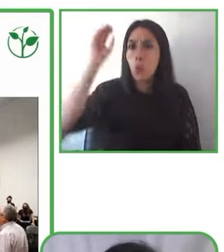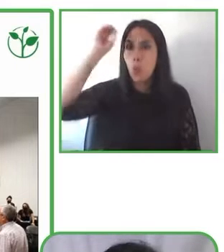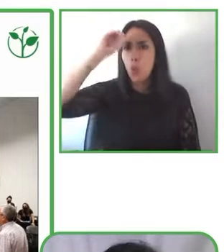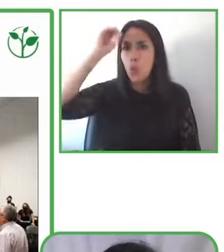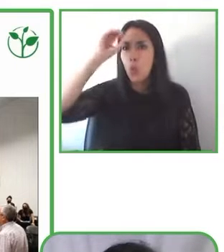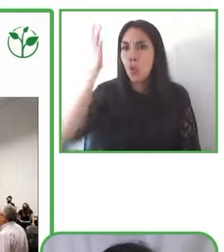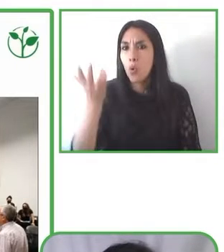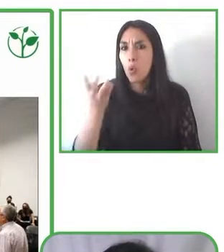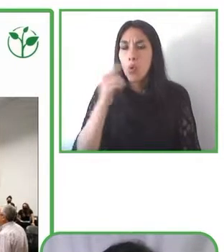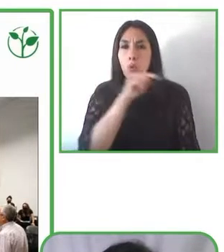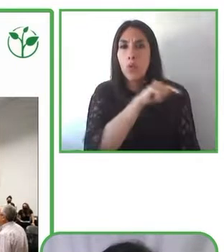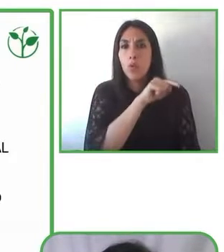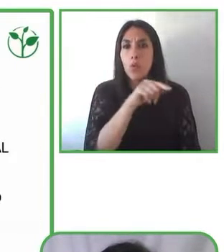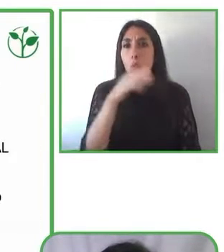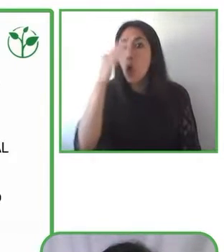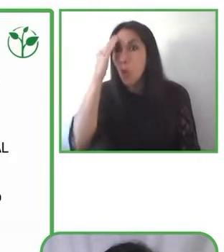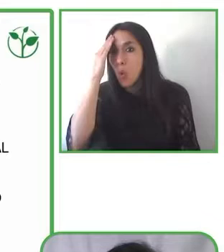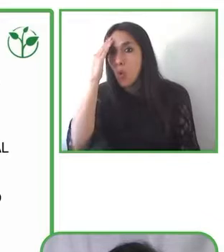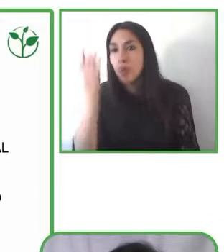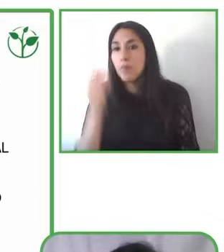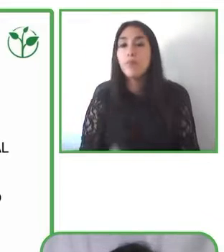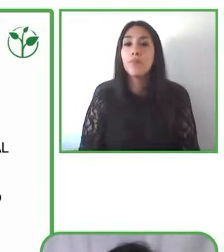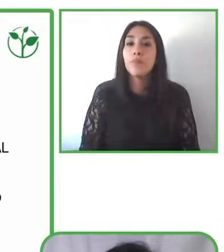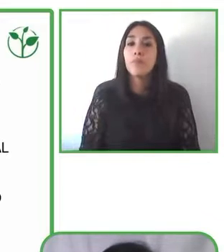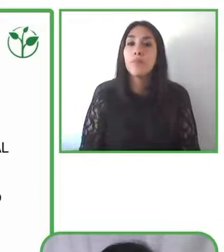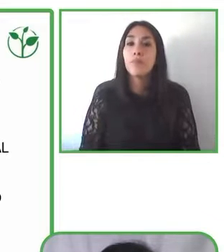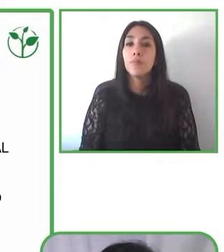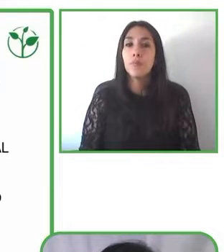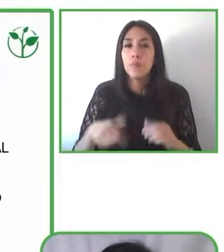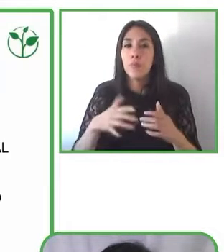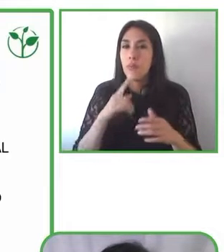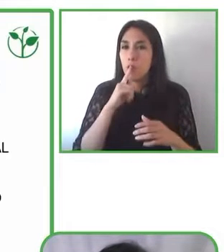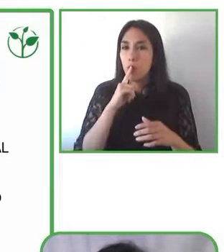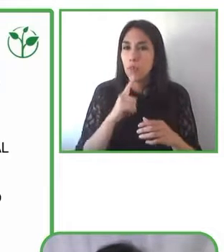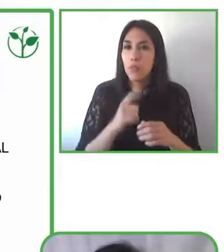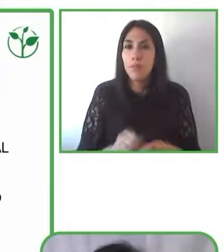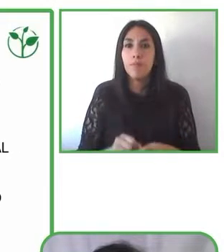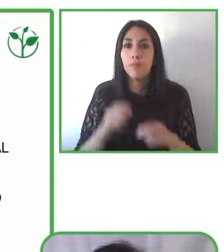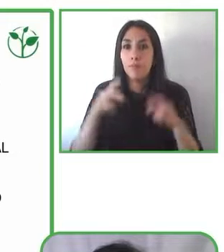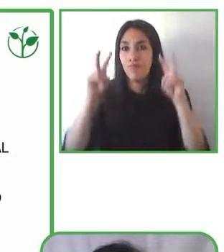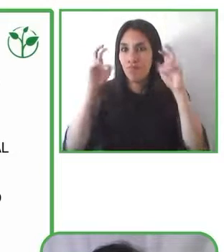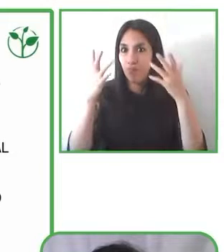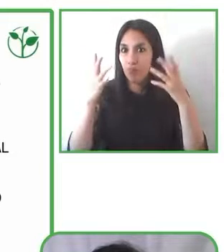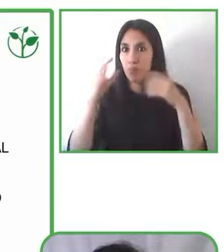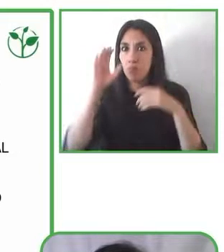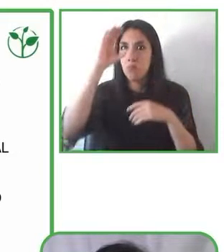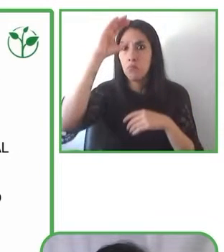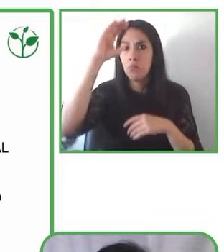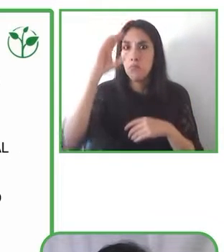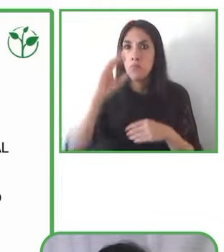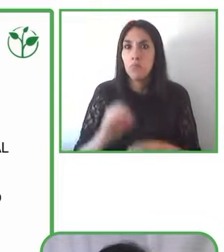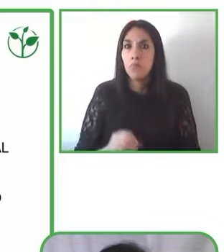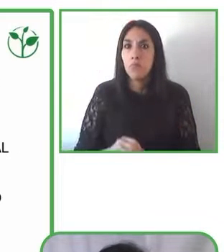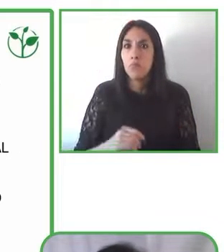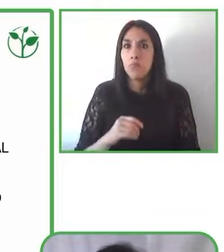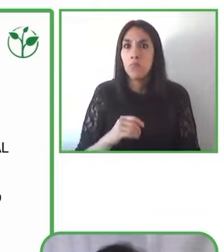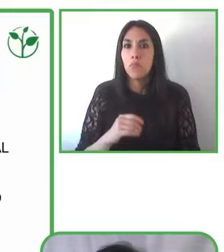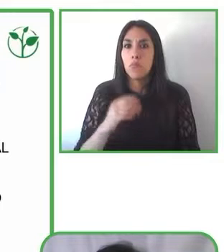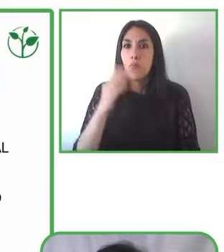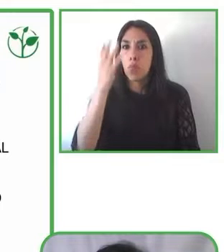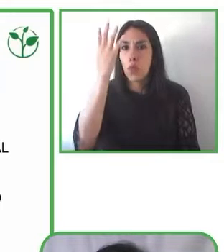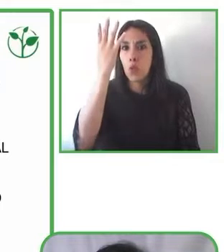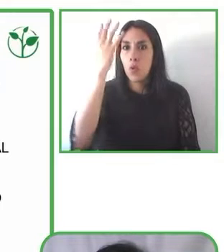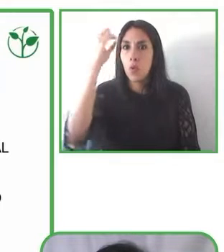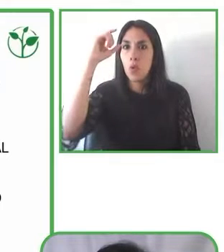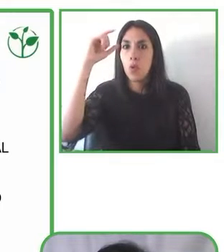Específicamente, el dictado de la materia es cuatrimestral, o se dicta en el primer semestre del año. Y el